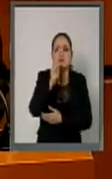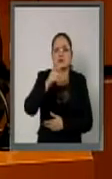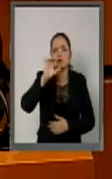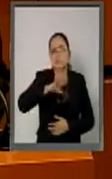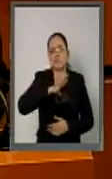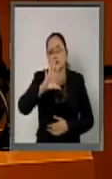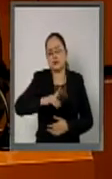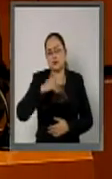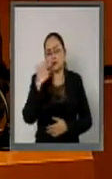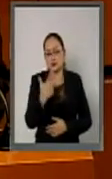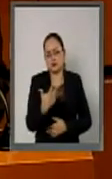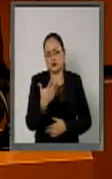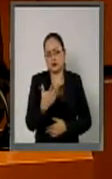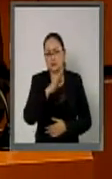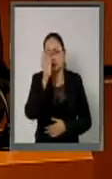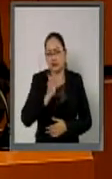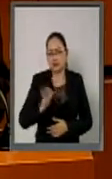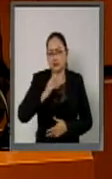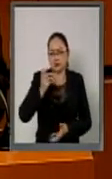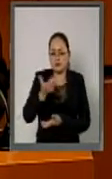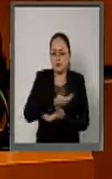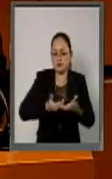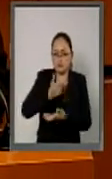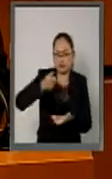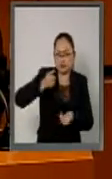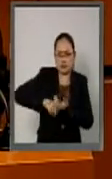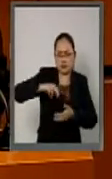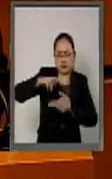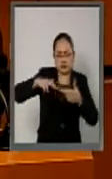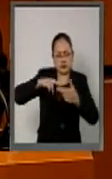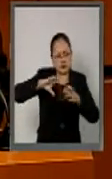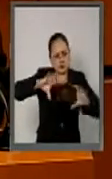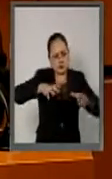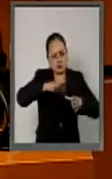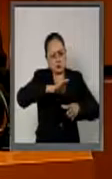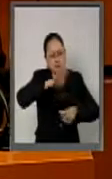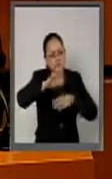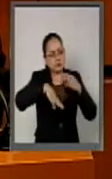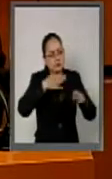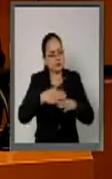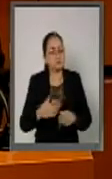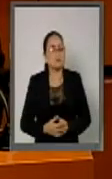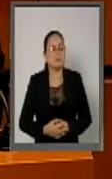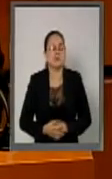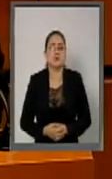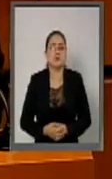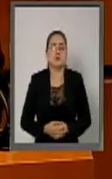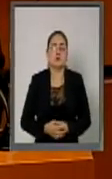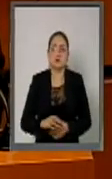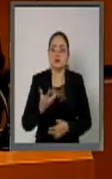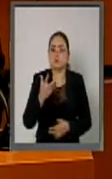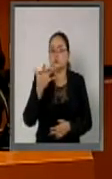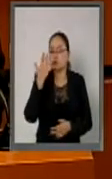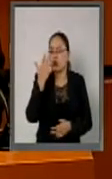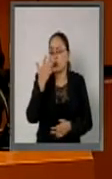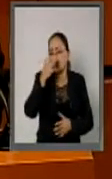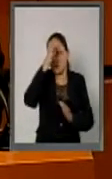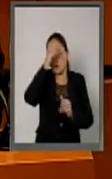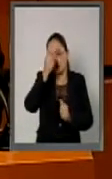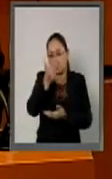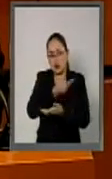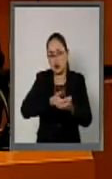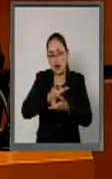y cinco por ciento del comercio de la región en el mundo. La red de más de cincuenta tratados de libre